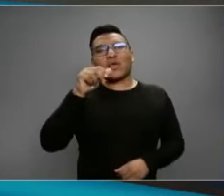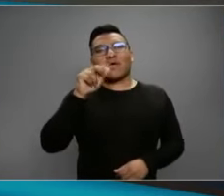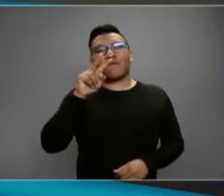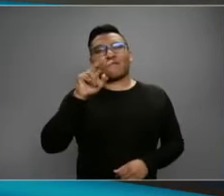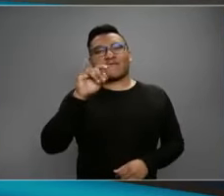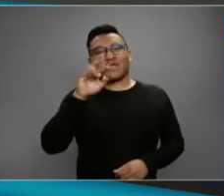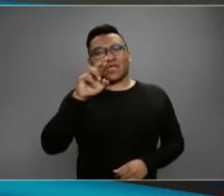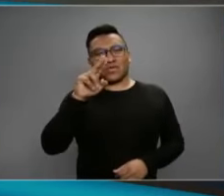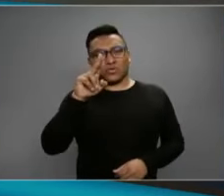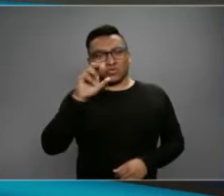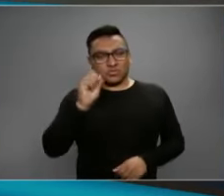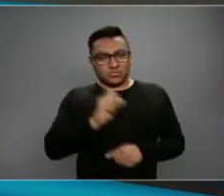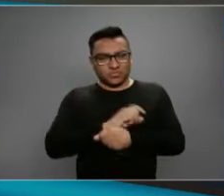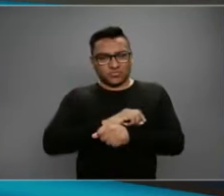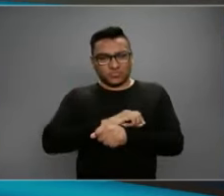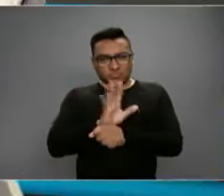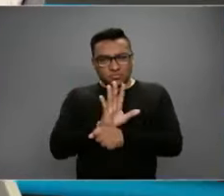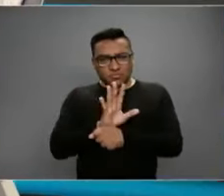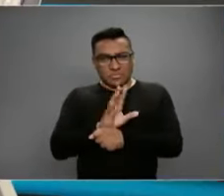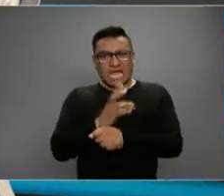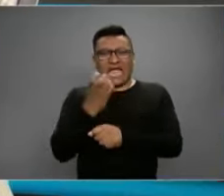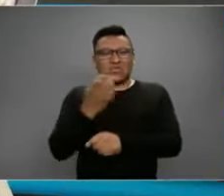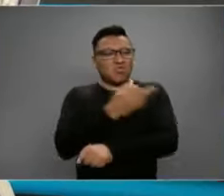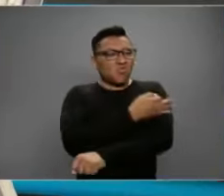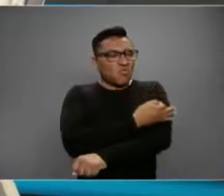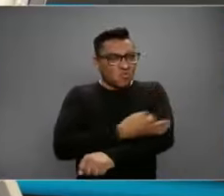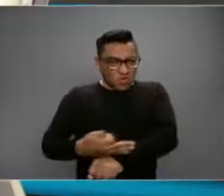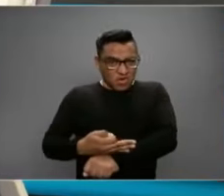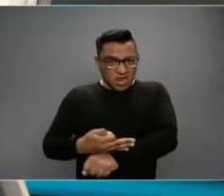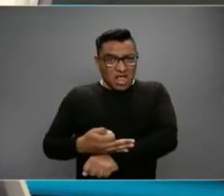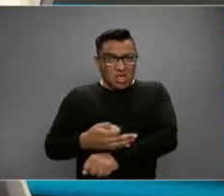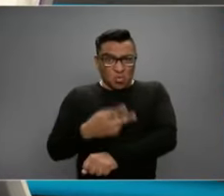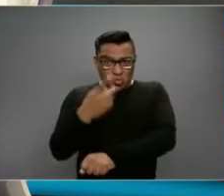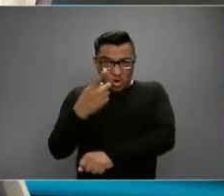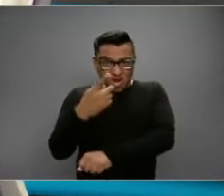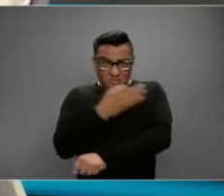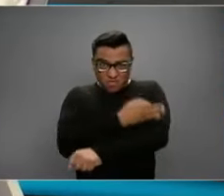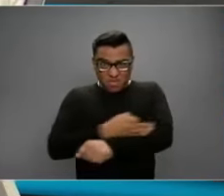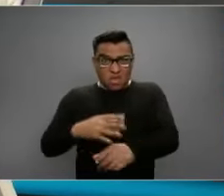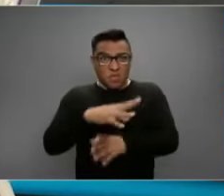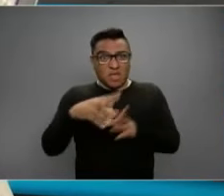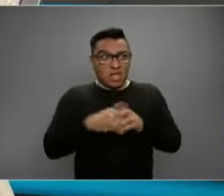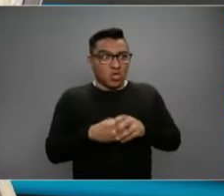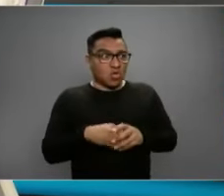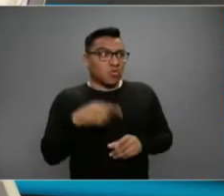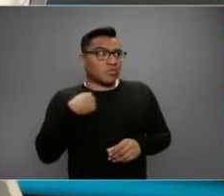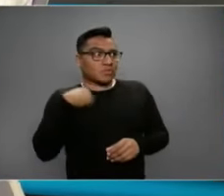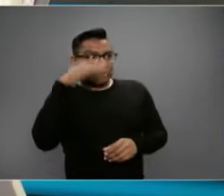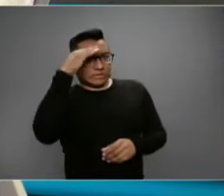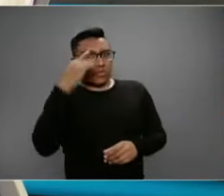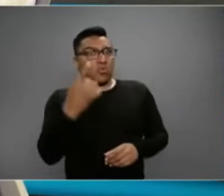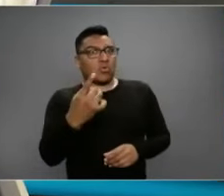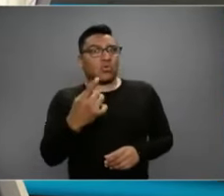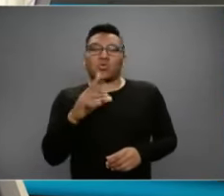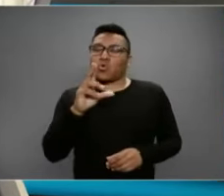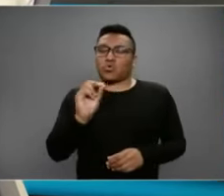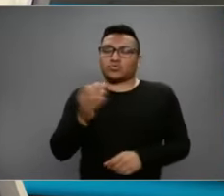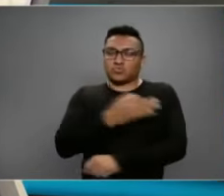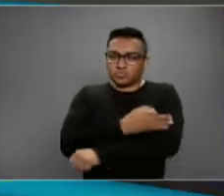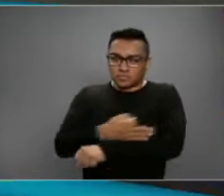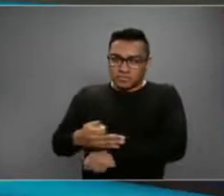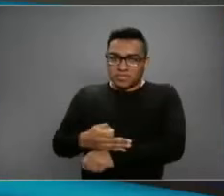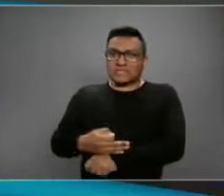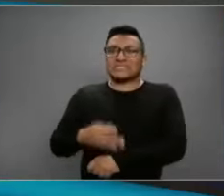coronavirus son nuevos, regularmente. Es una familia. Es toda una familia, así es. Es toda una familia. pensé que era uno nada más. De hecho, regularmente, cada